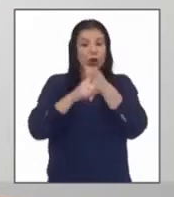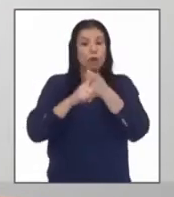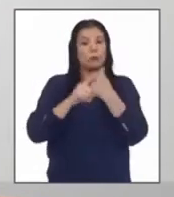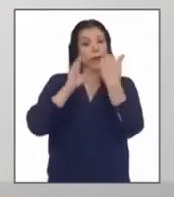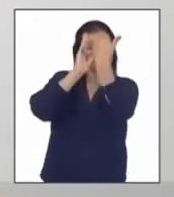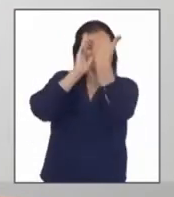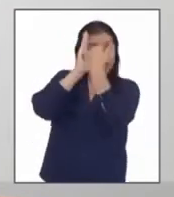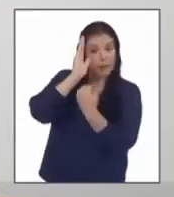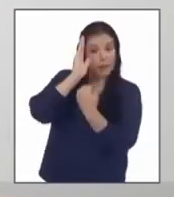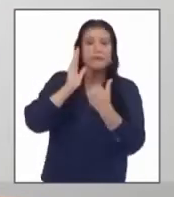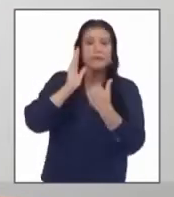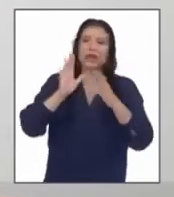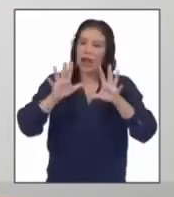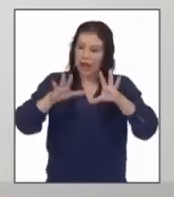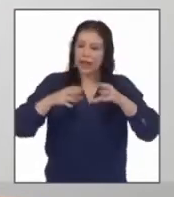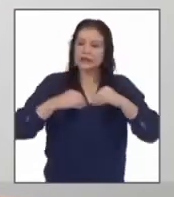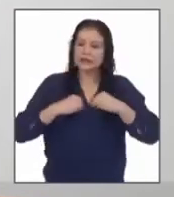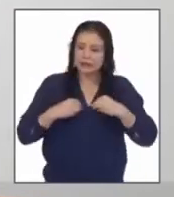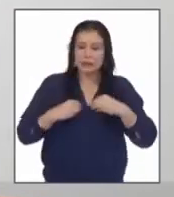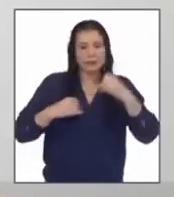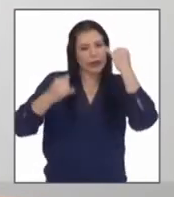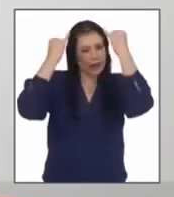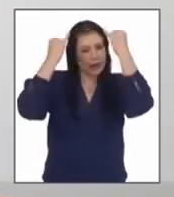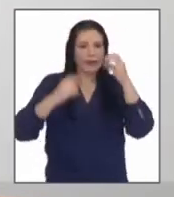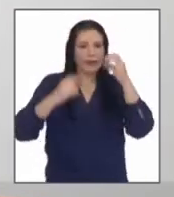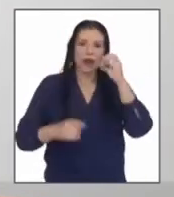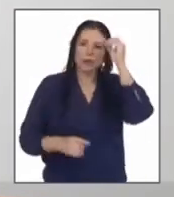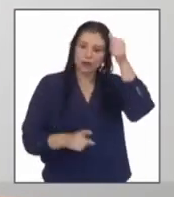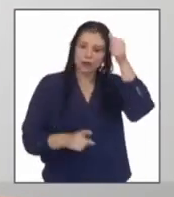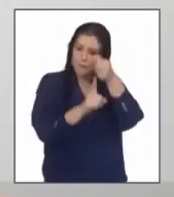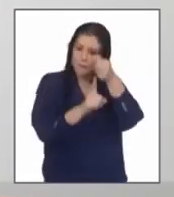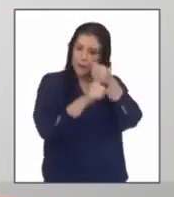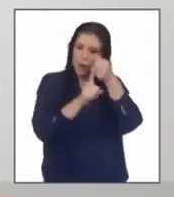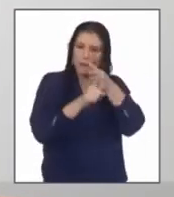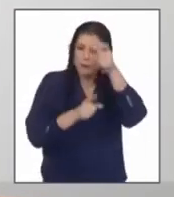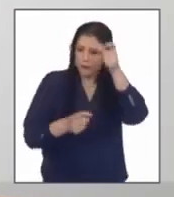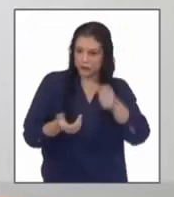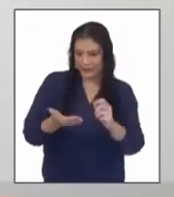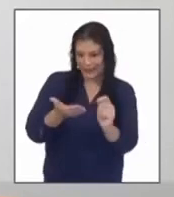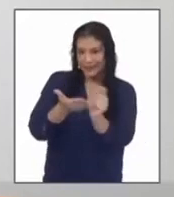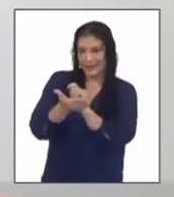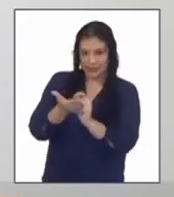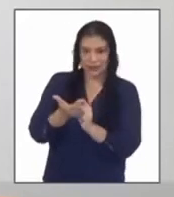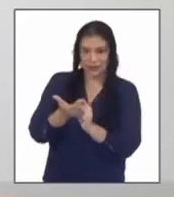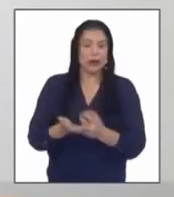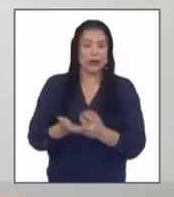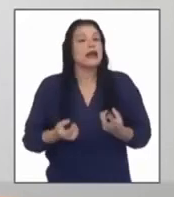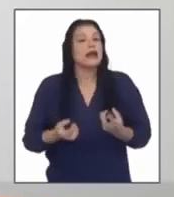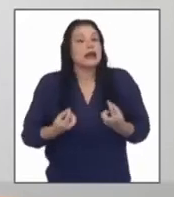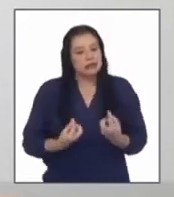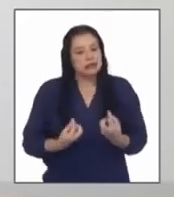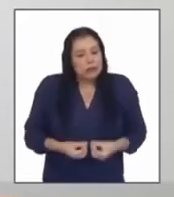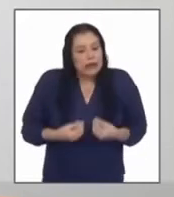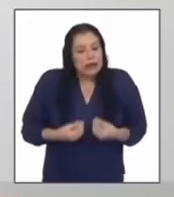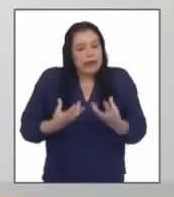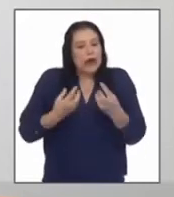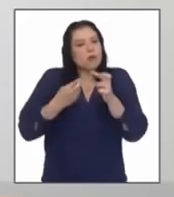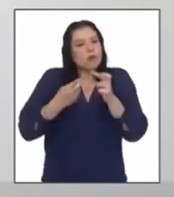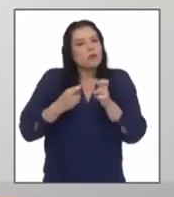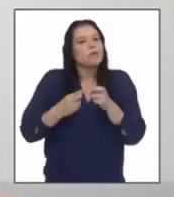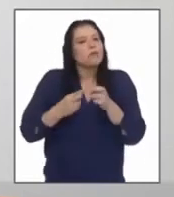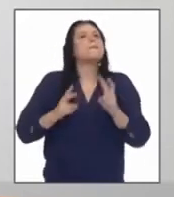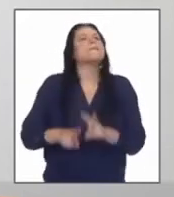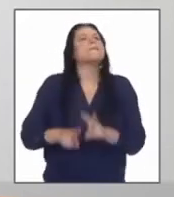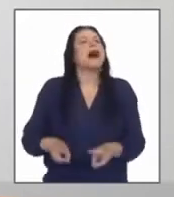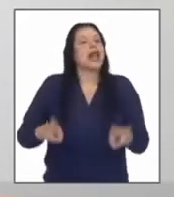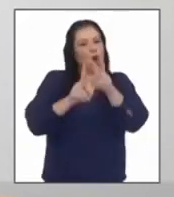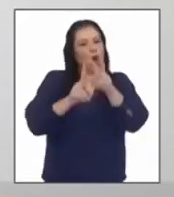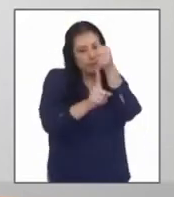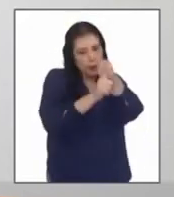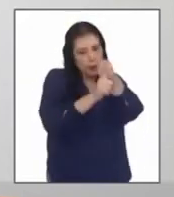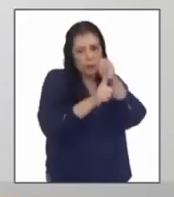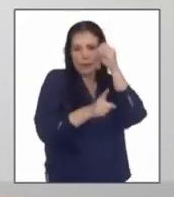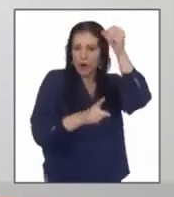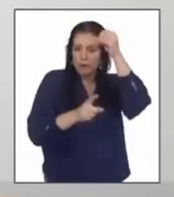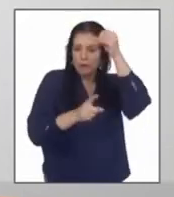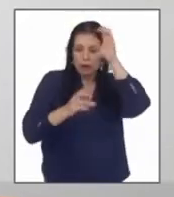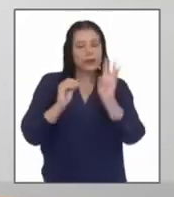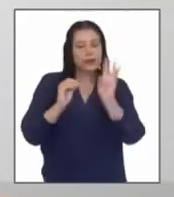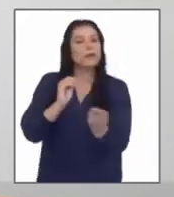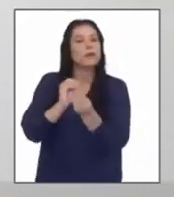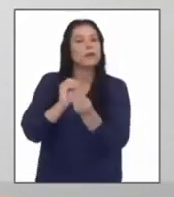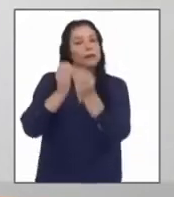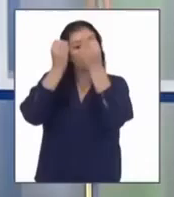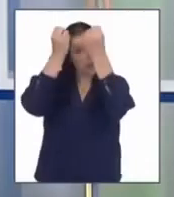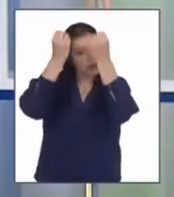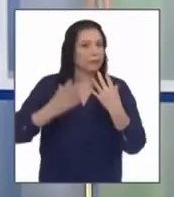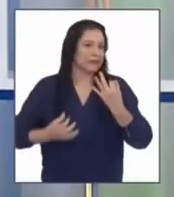admite la idea u opinión del autor es decir da una valoración subjetiva que complementa la